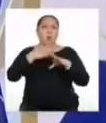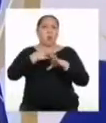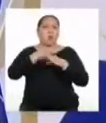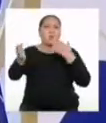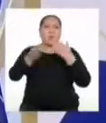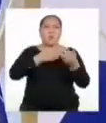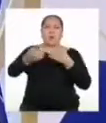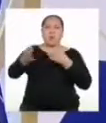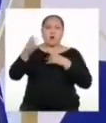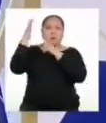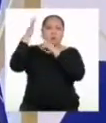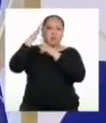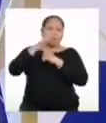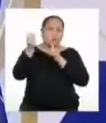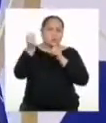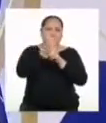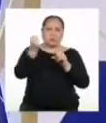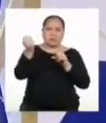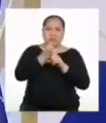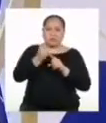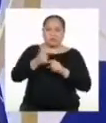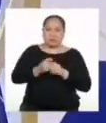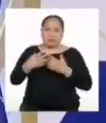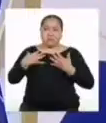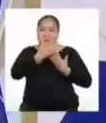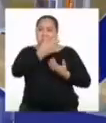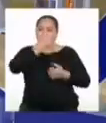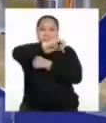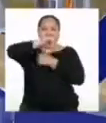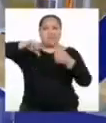tener una convivencia armónica entre nosotros.